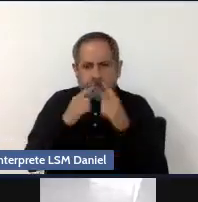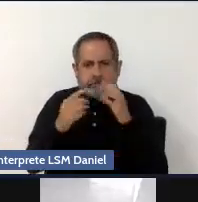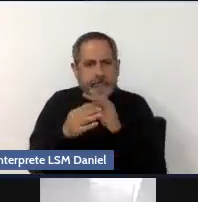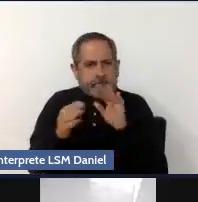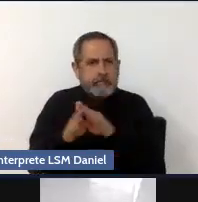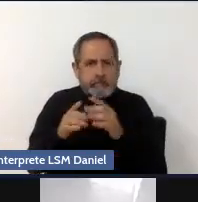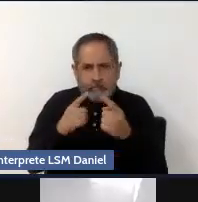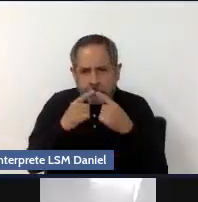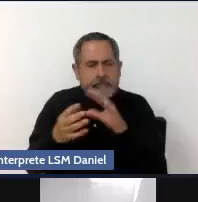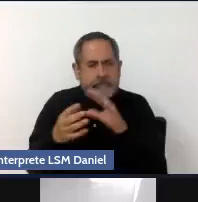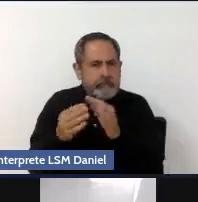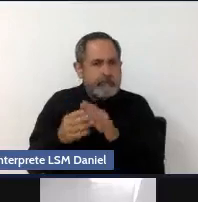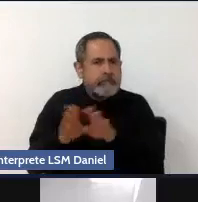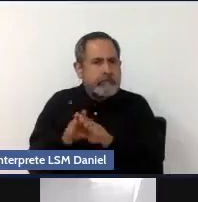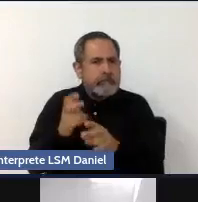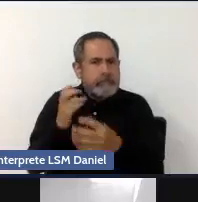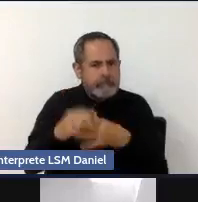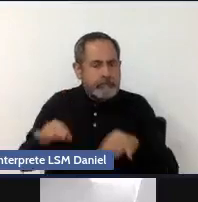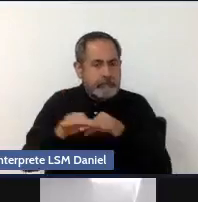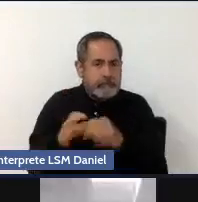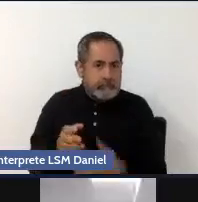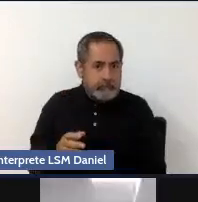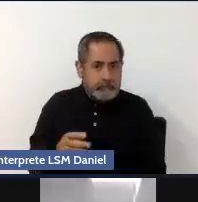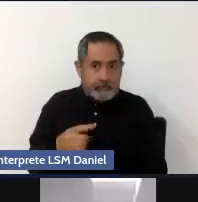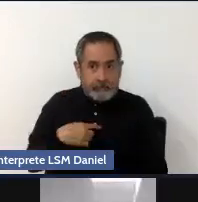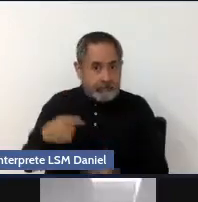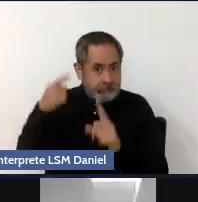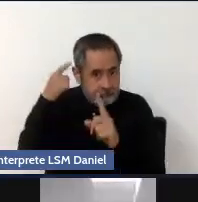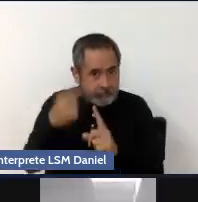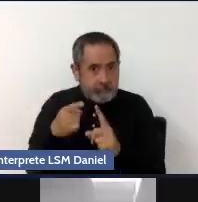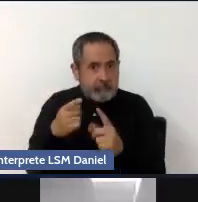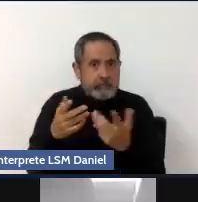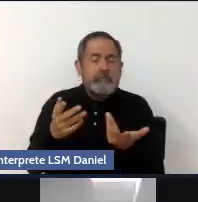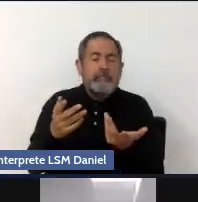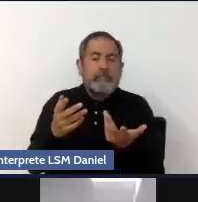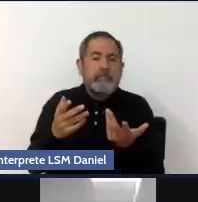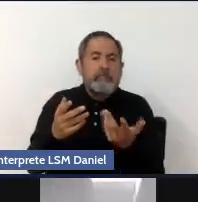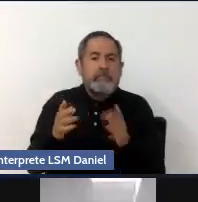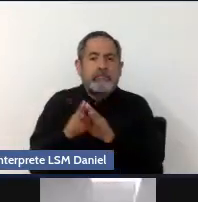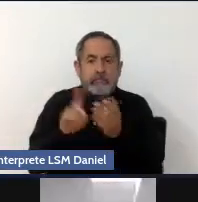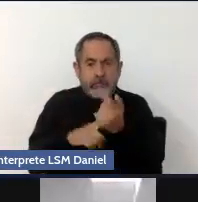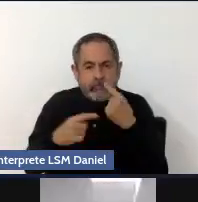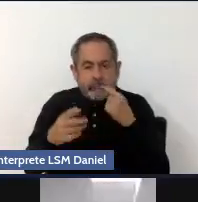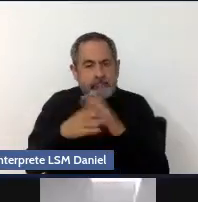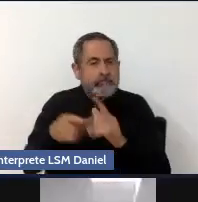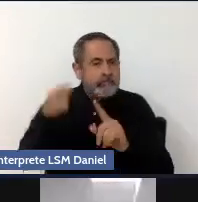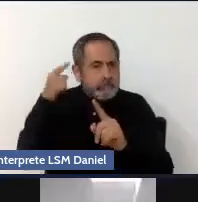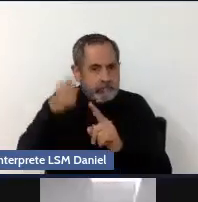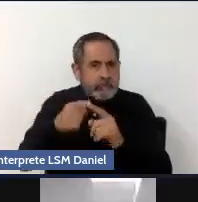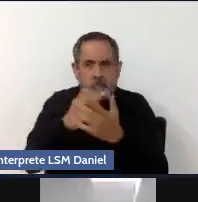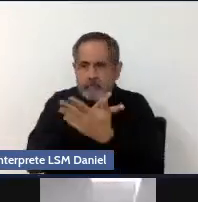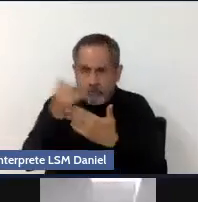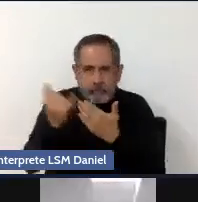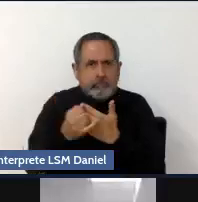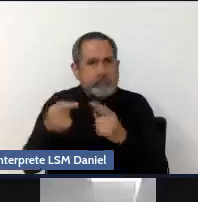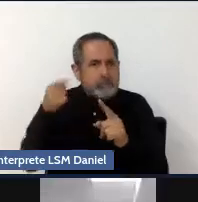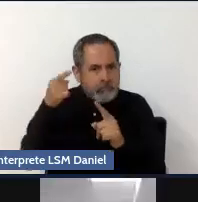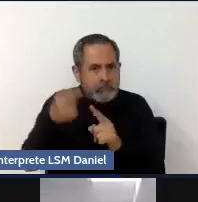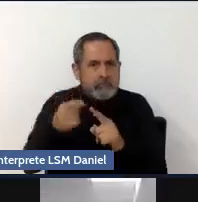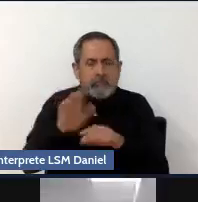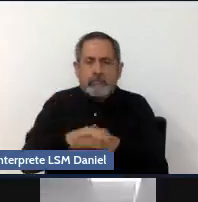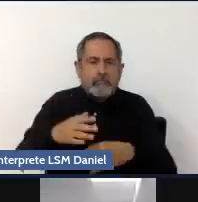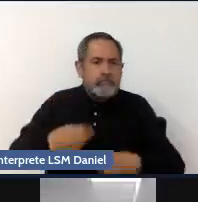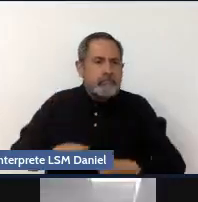mercadotecnia y todo esto. Si no tenemos un destino, un fijo, un proyecto de vida,